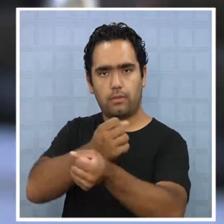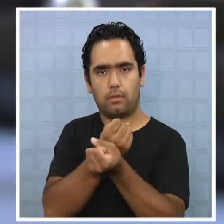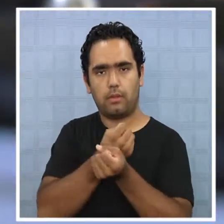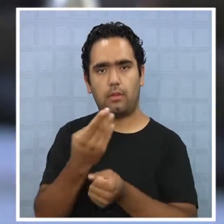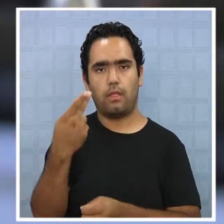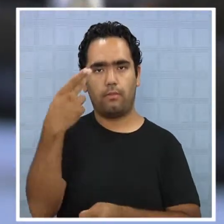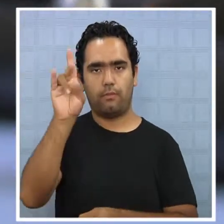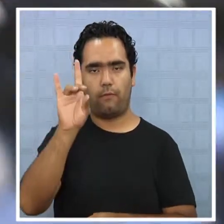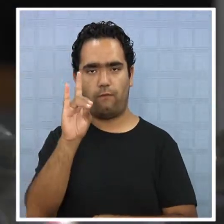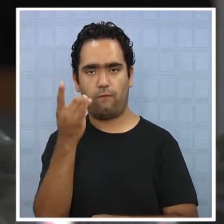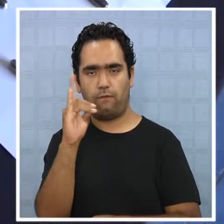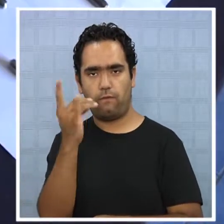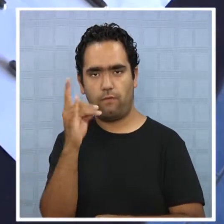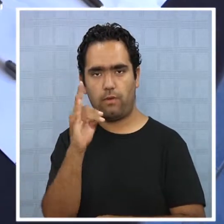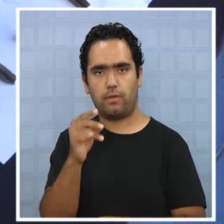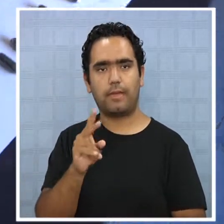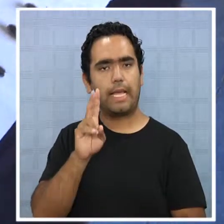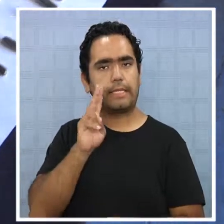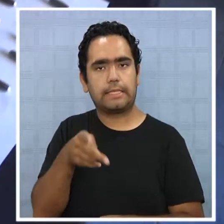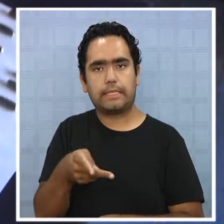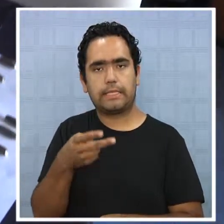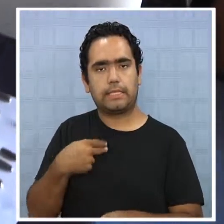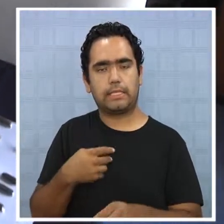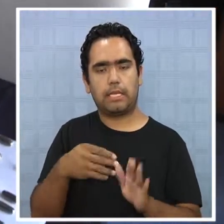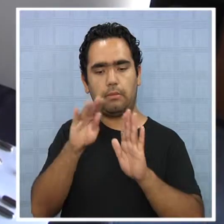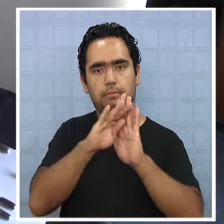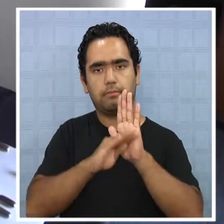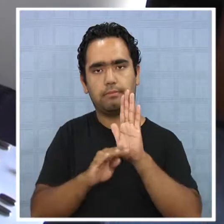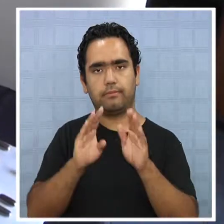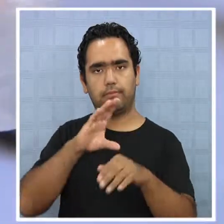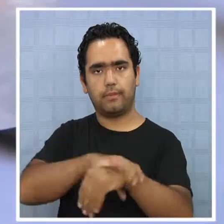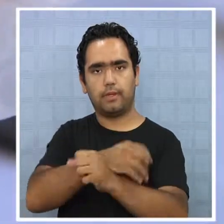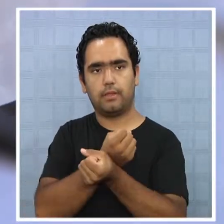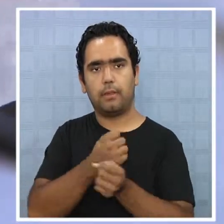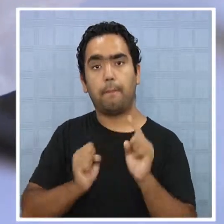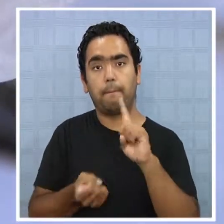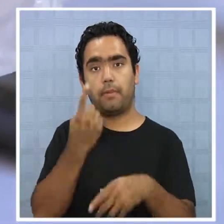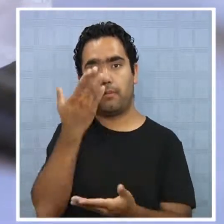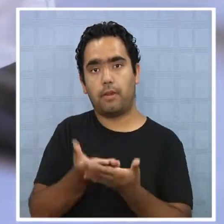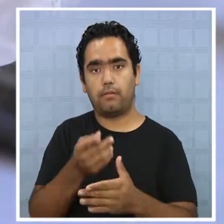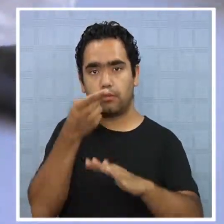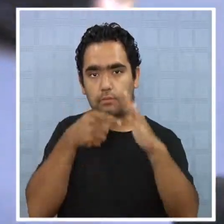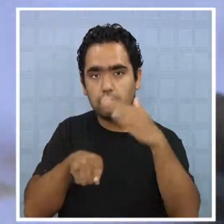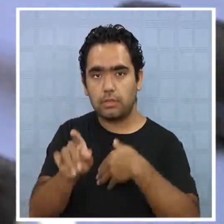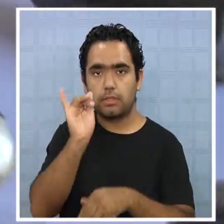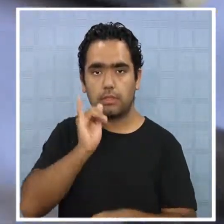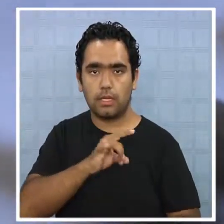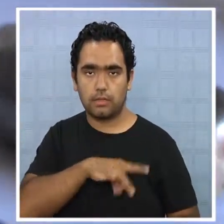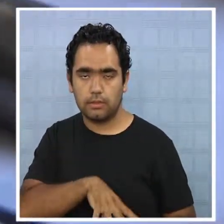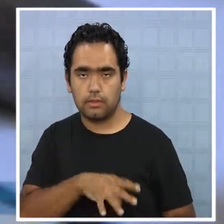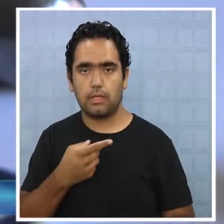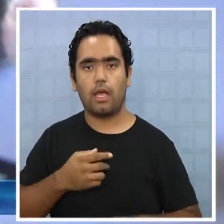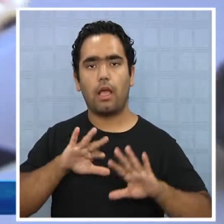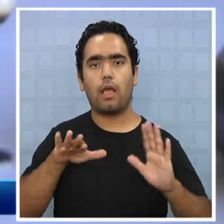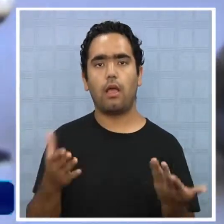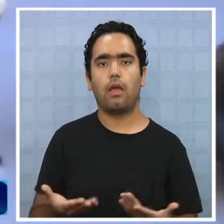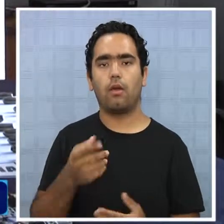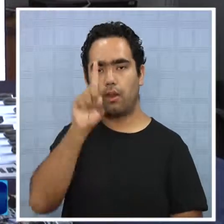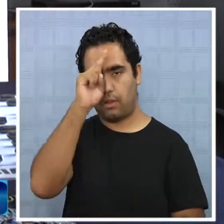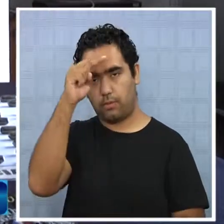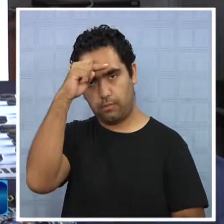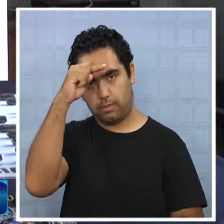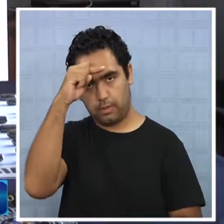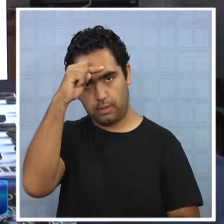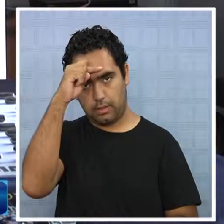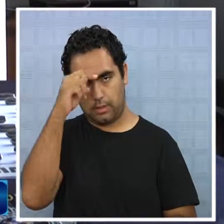El detenido, oriundo de Cochabamba y sin antecedentes policiales, era primera vez que ingresaba a Chile y por ahora